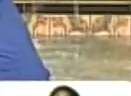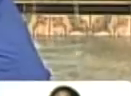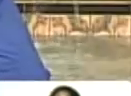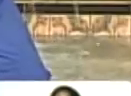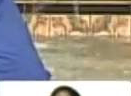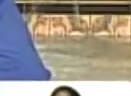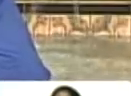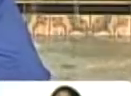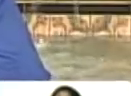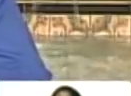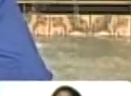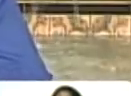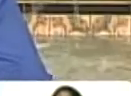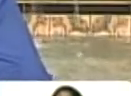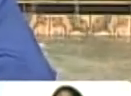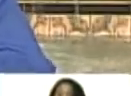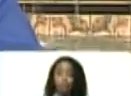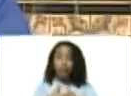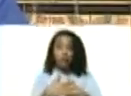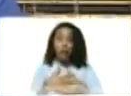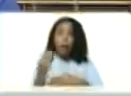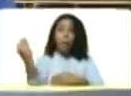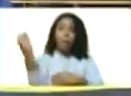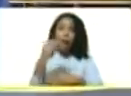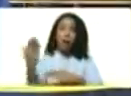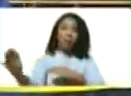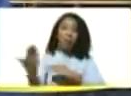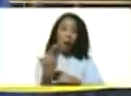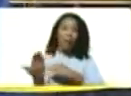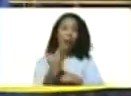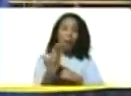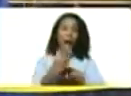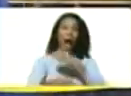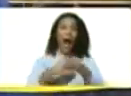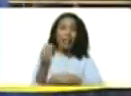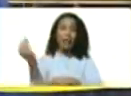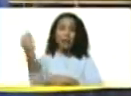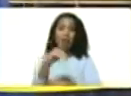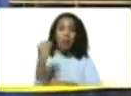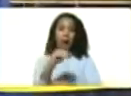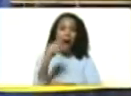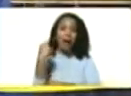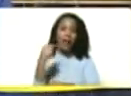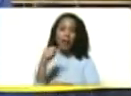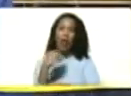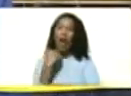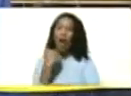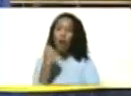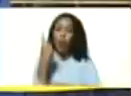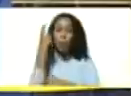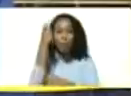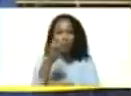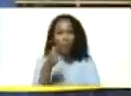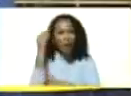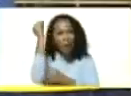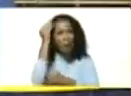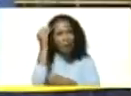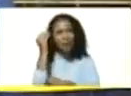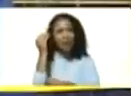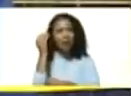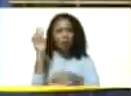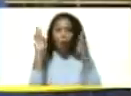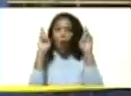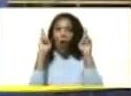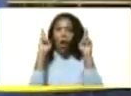tiempo y que mientras con más sanciones generan más efectos negativos, habrá alguien que lo piense, ojalá,